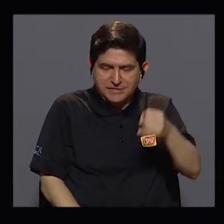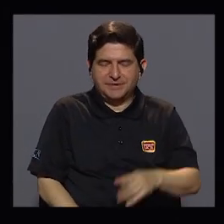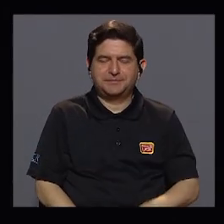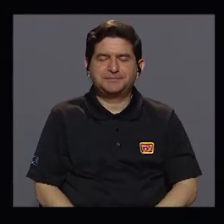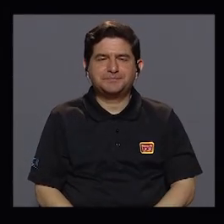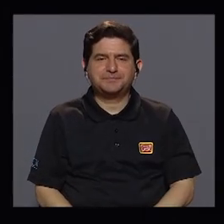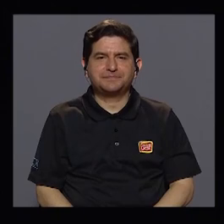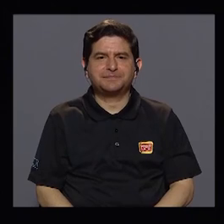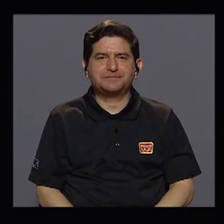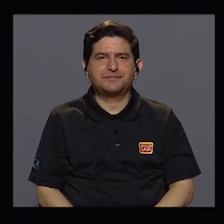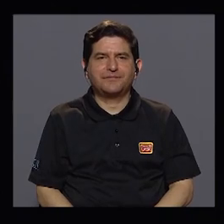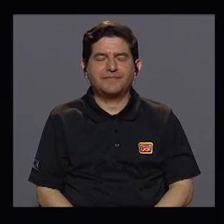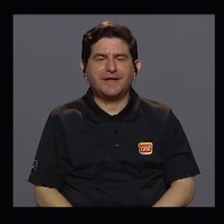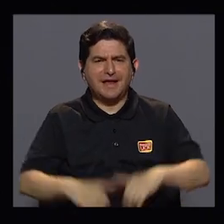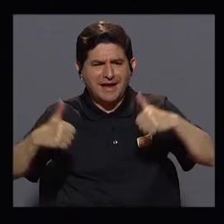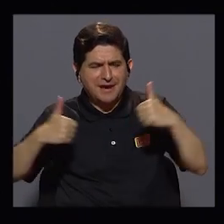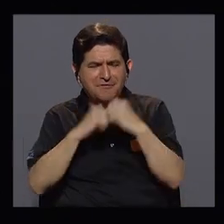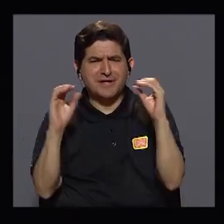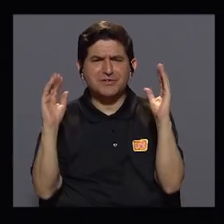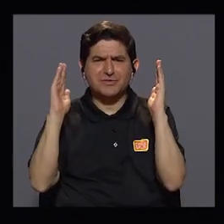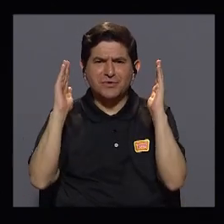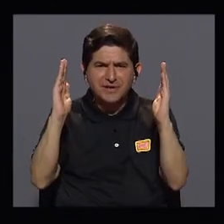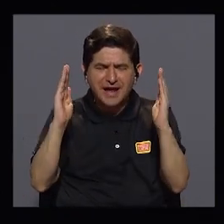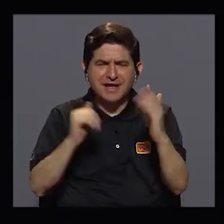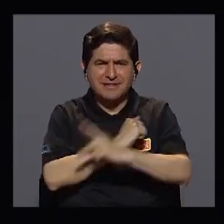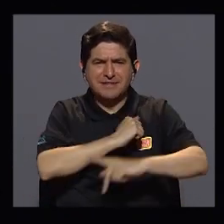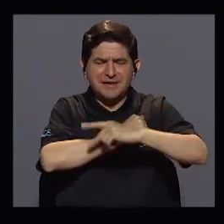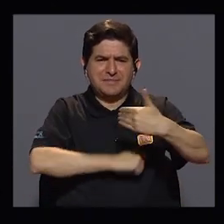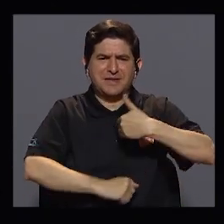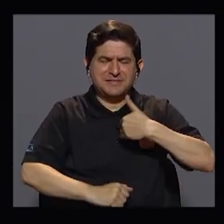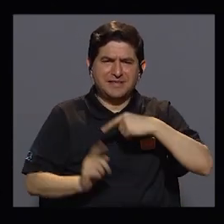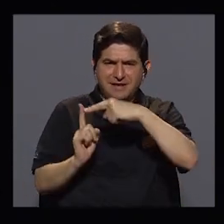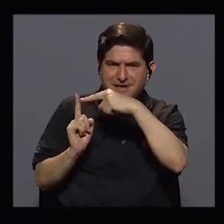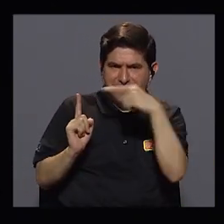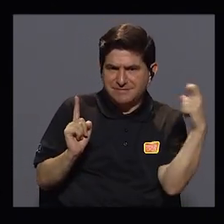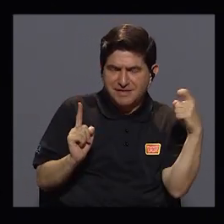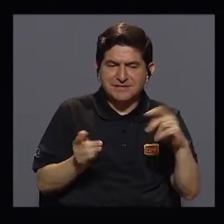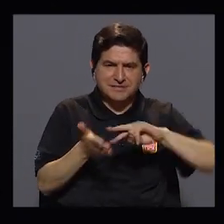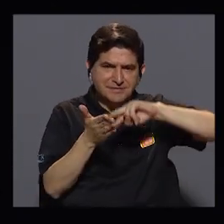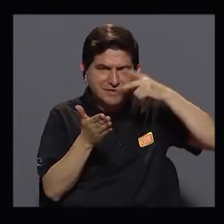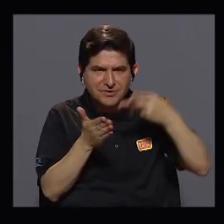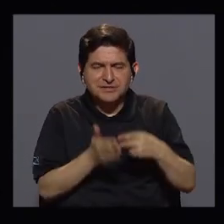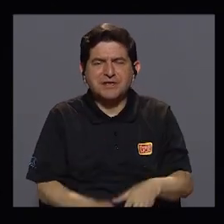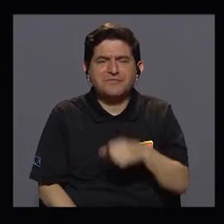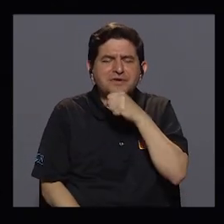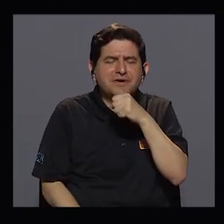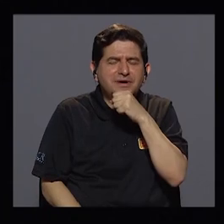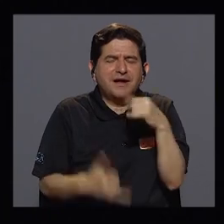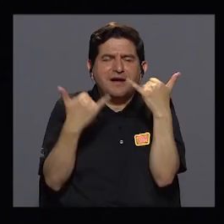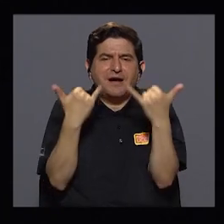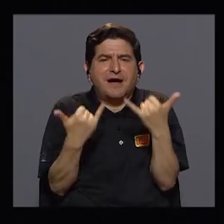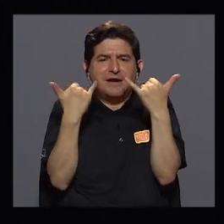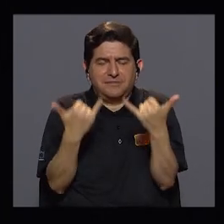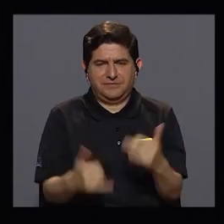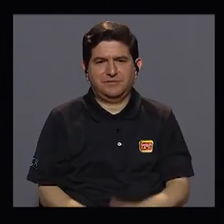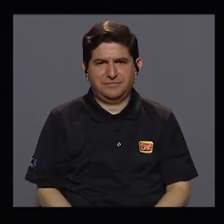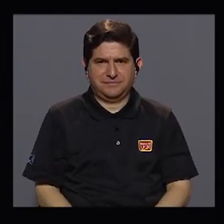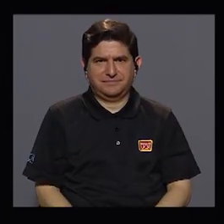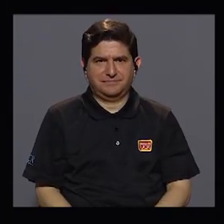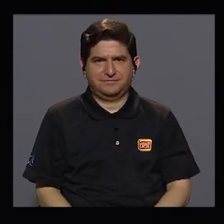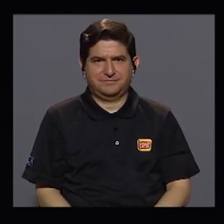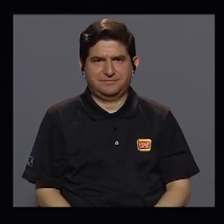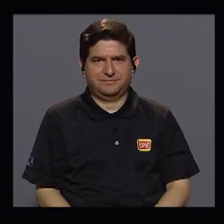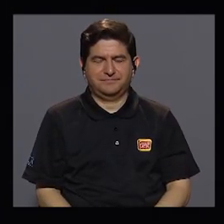¿cuál es el desafío más grande país que tenemos desde lo que significa el envejecimiento en este momento determinado que